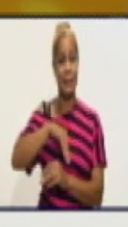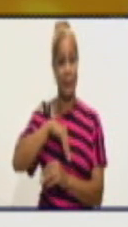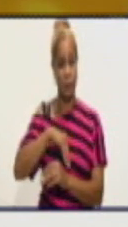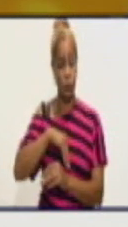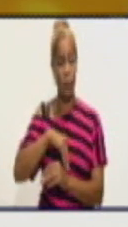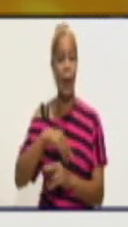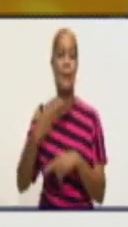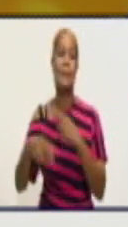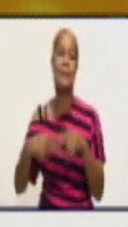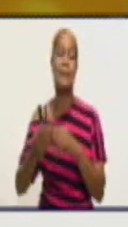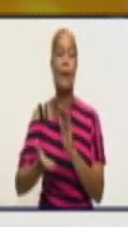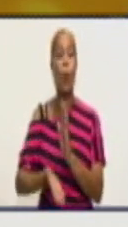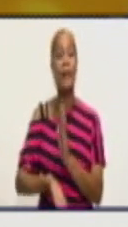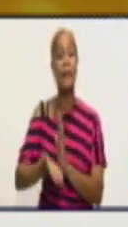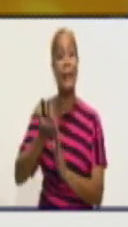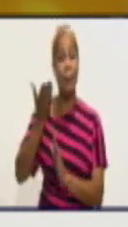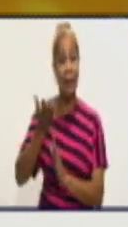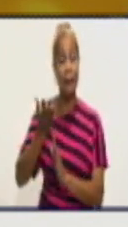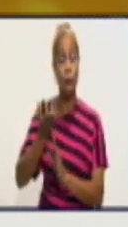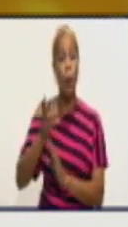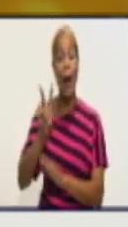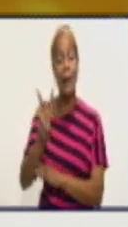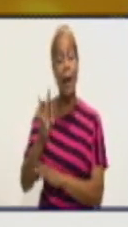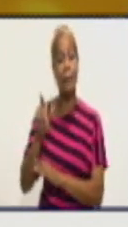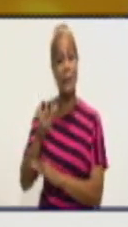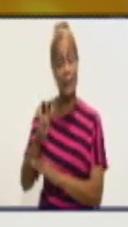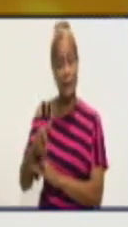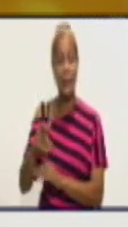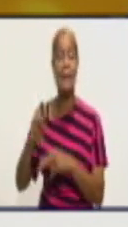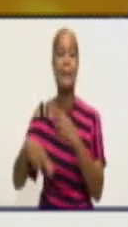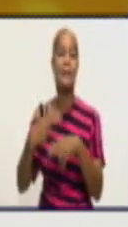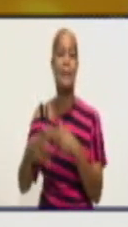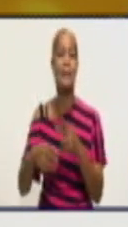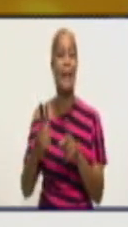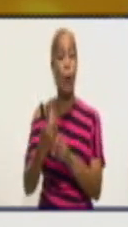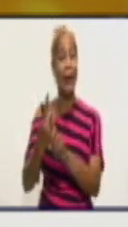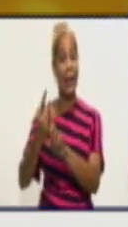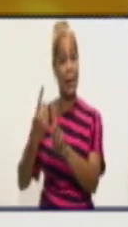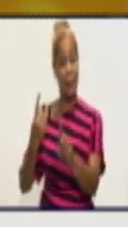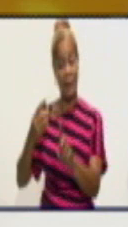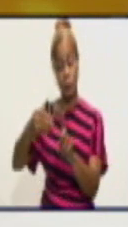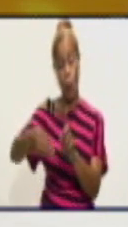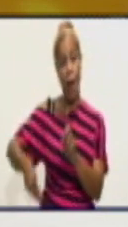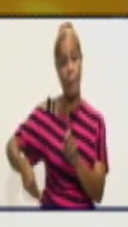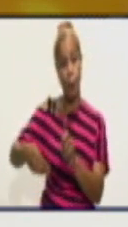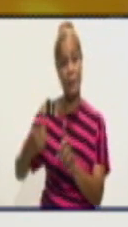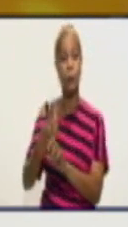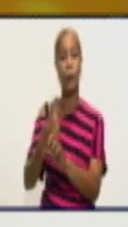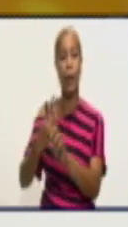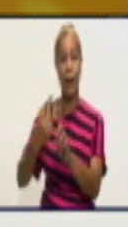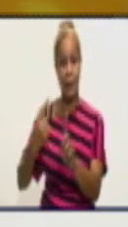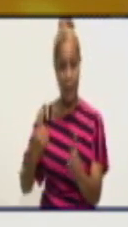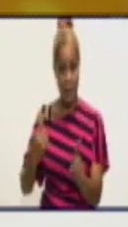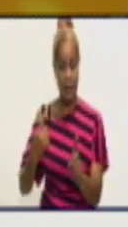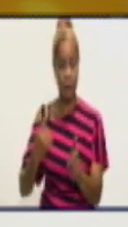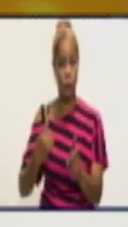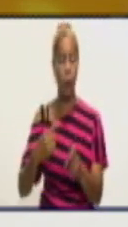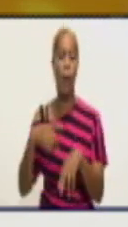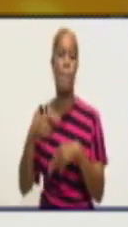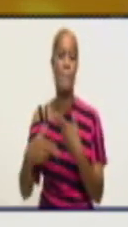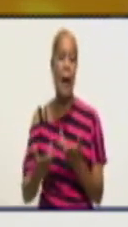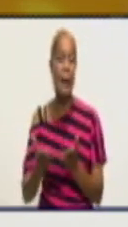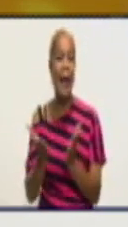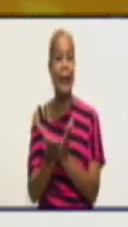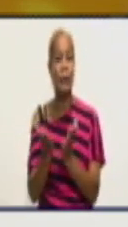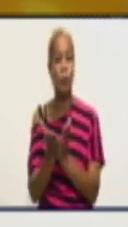pesquisa activa. Y de ahí, bueno, pues el aislamiento oportuno de estos casos, se amplió el abanico para estudiar a una mayor